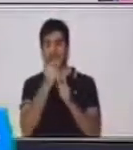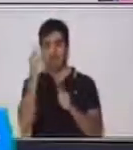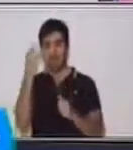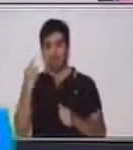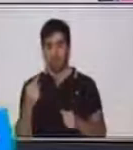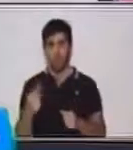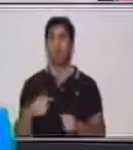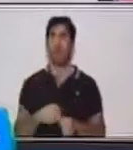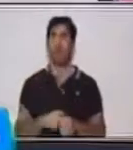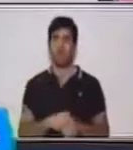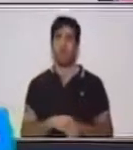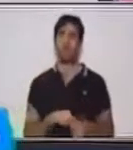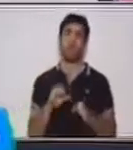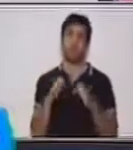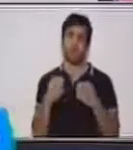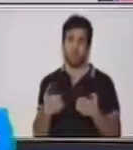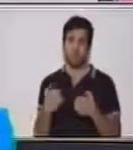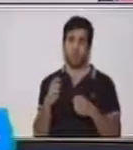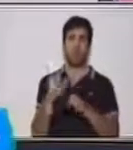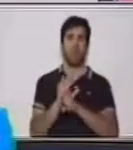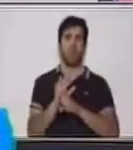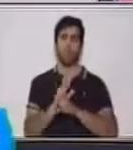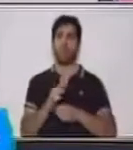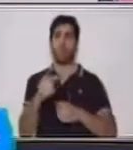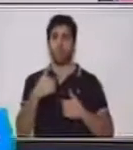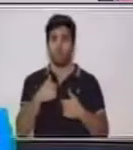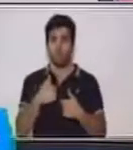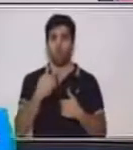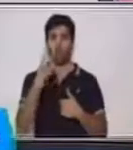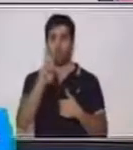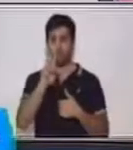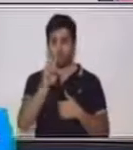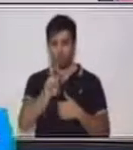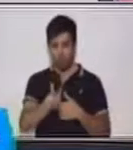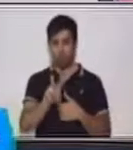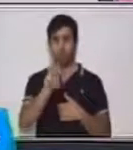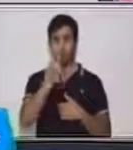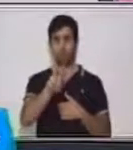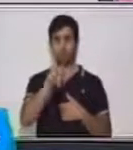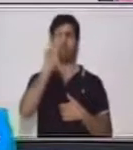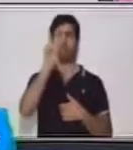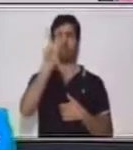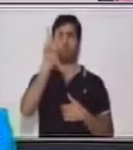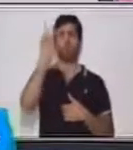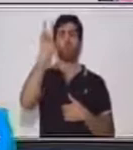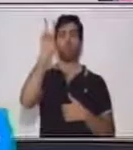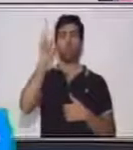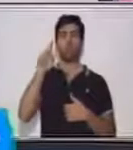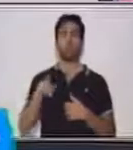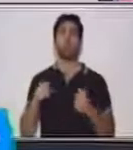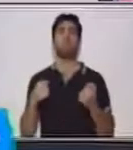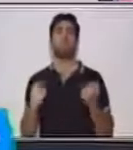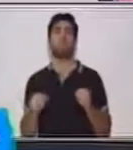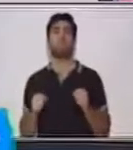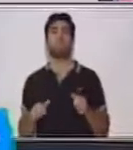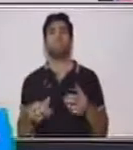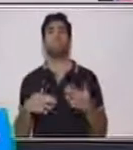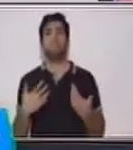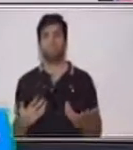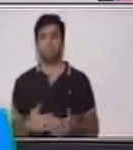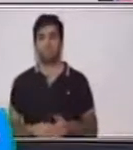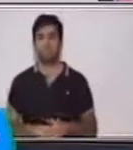si yo colocara dos puntos en cada uno, vamos a decir,